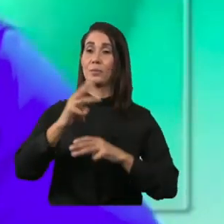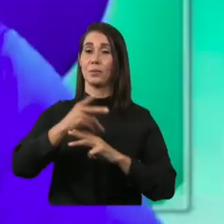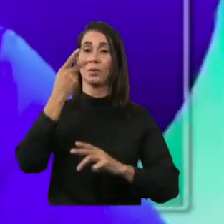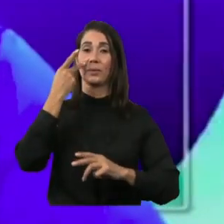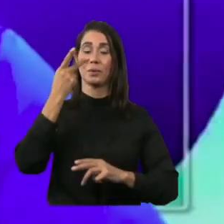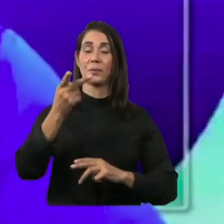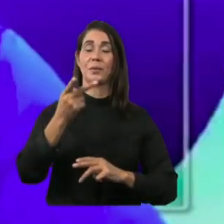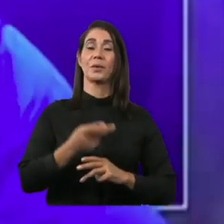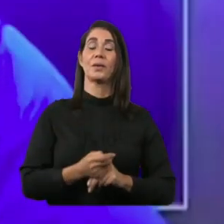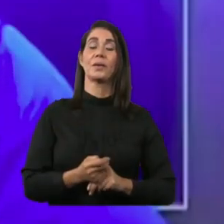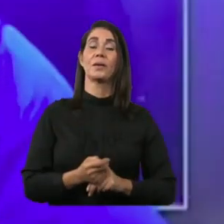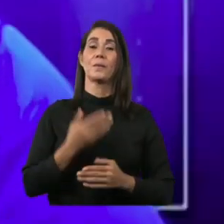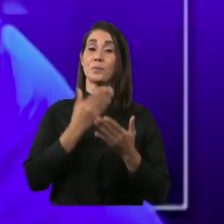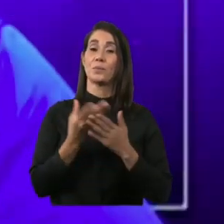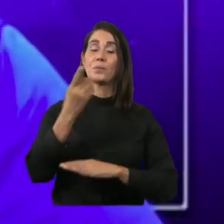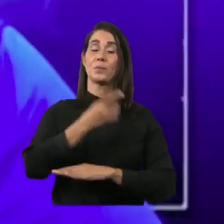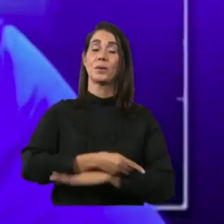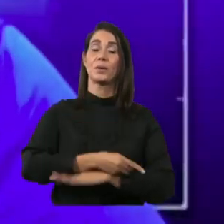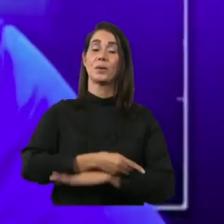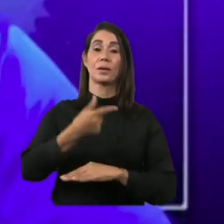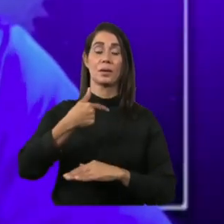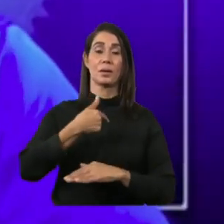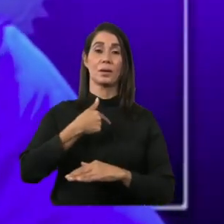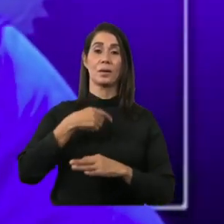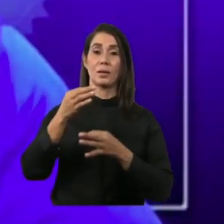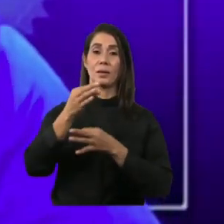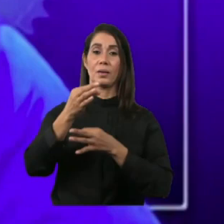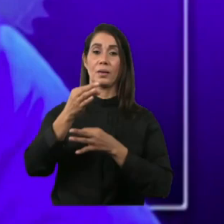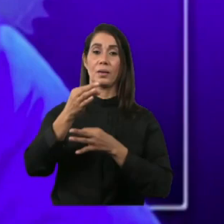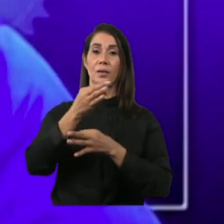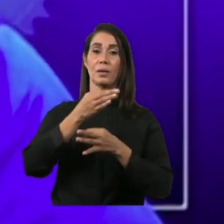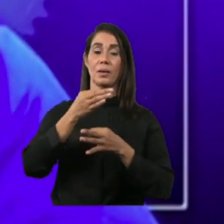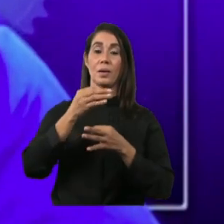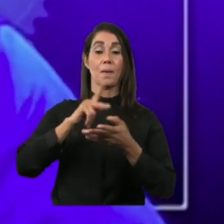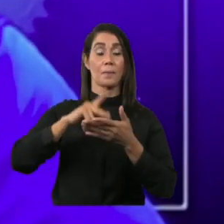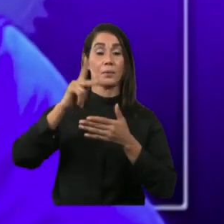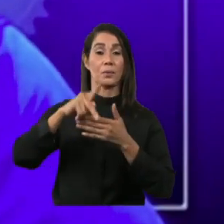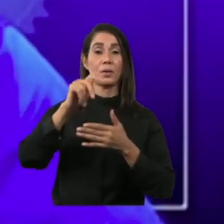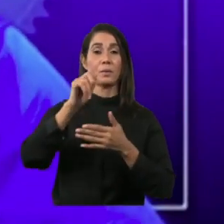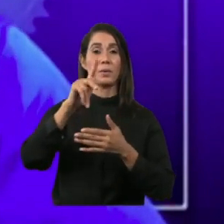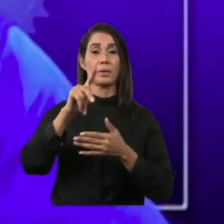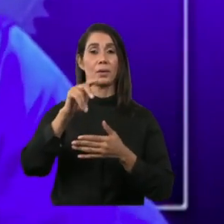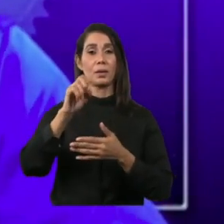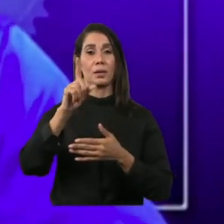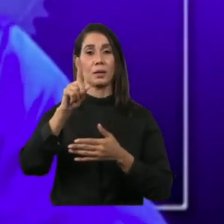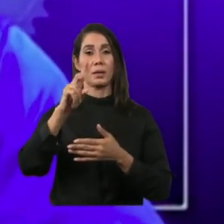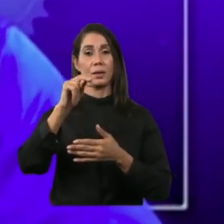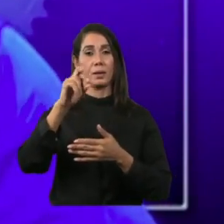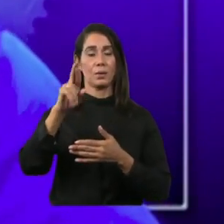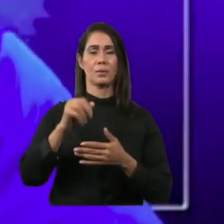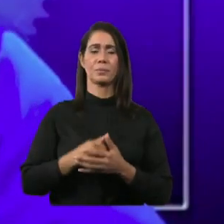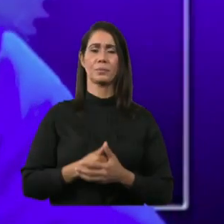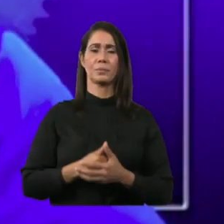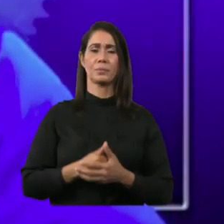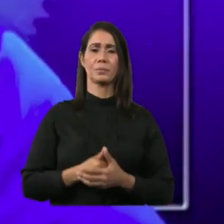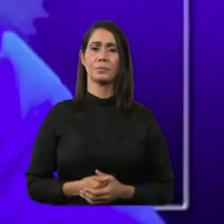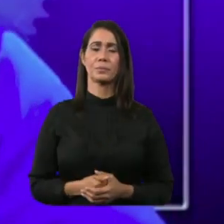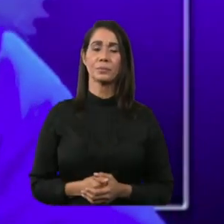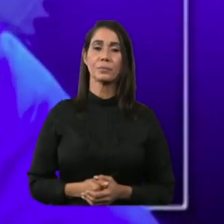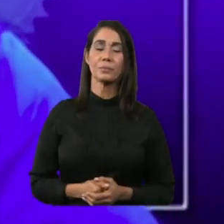transmisión. Roberto Neris desde el programa El Toque de Mediodía de Telenor. Señor ministro,